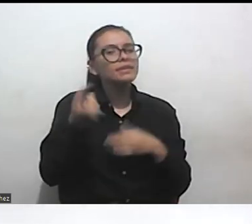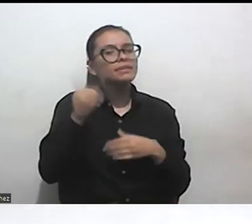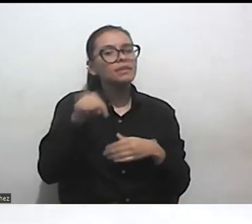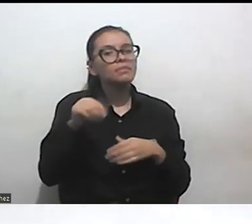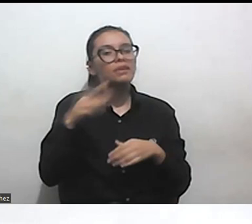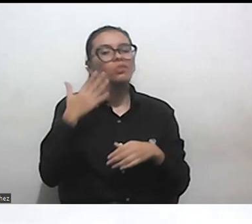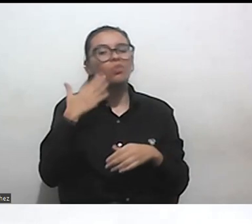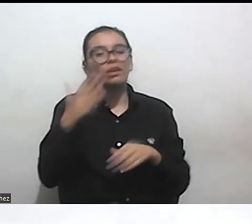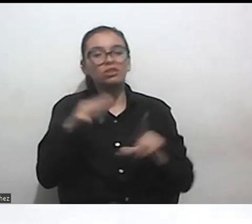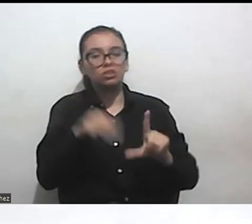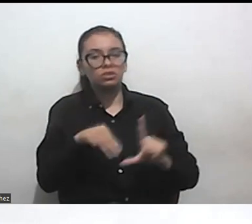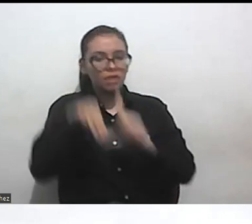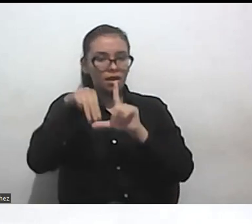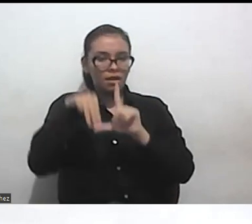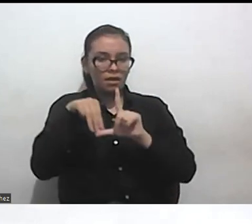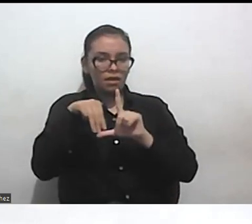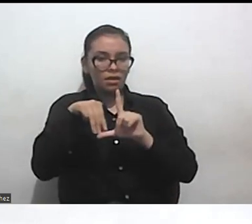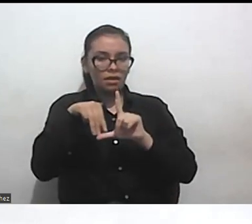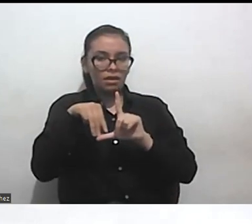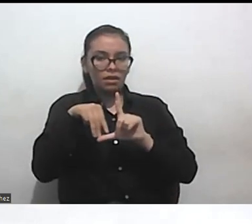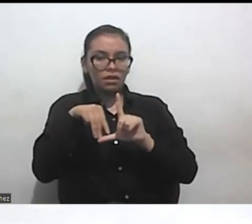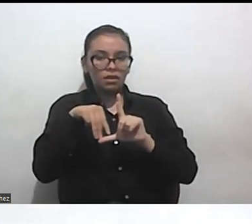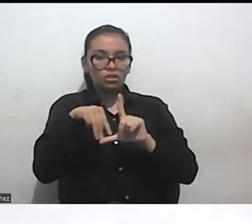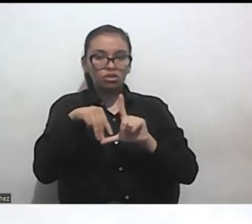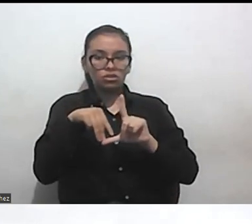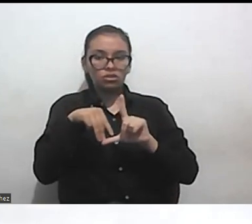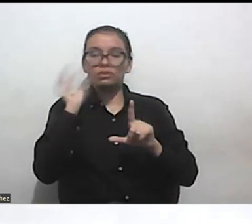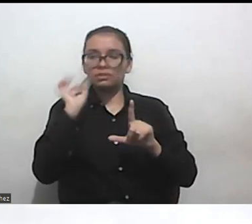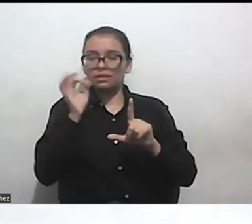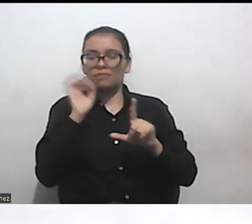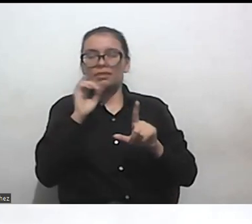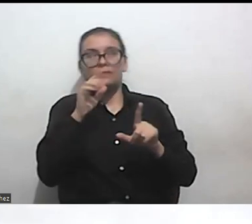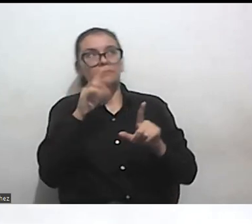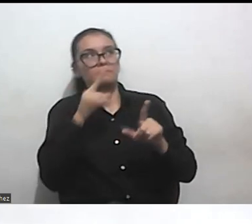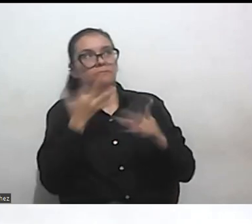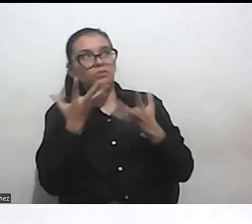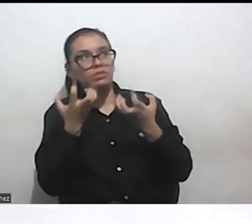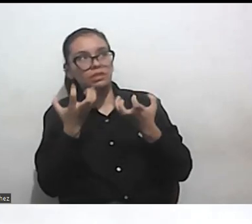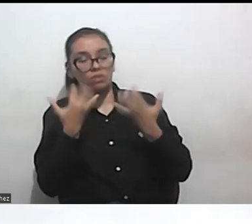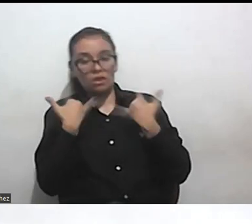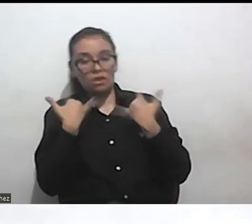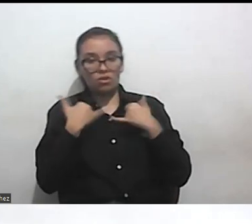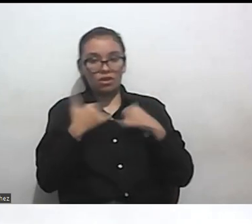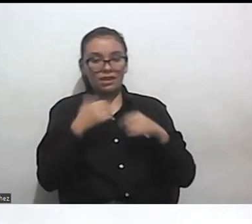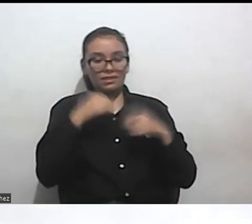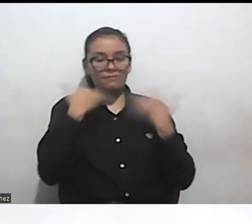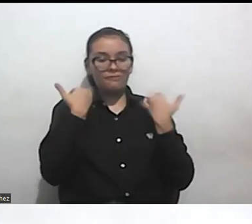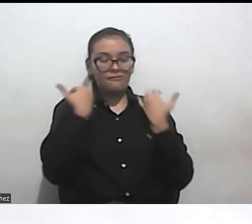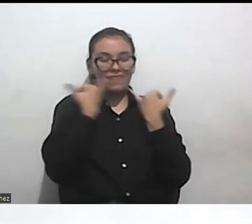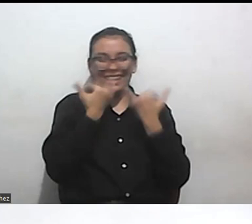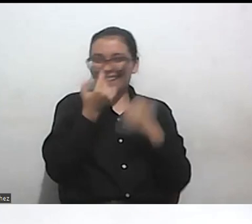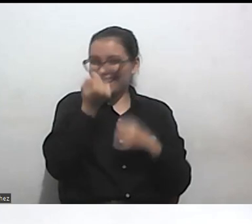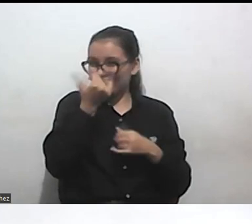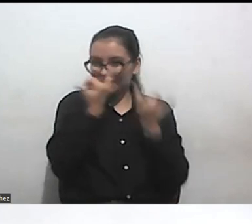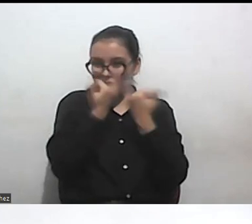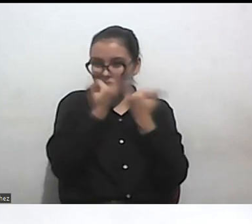yo si lo permite ya estoy terminando trabajo social ya